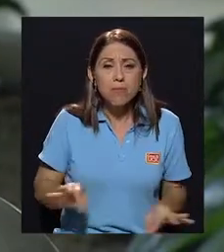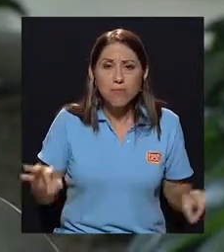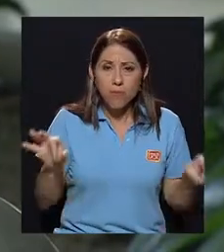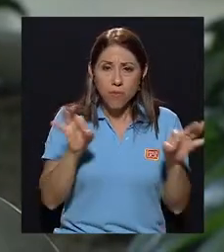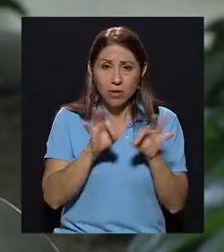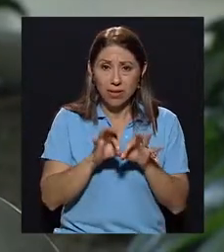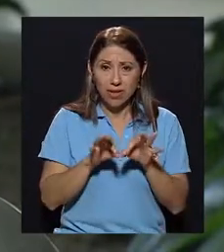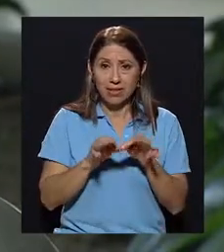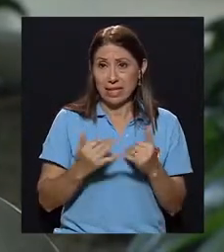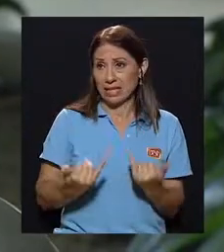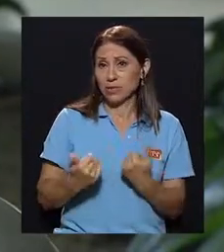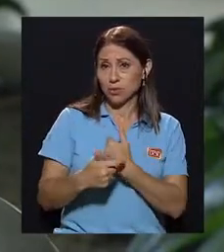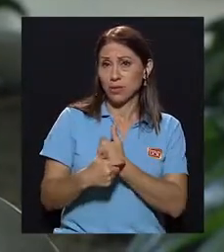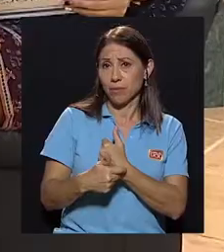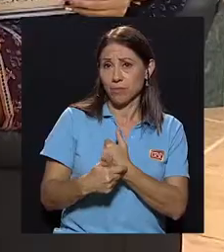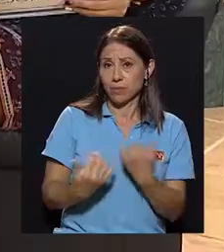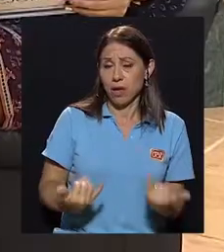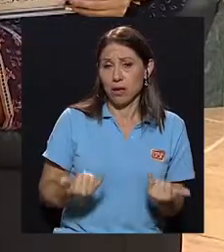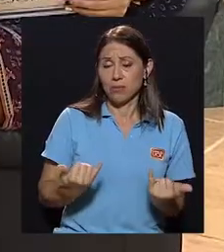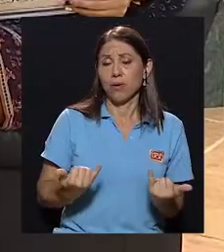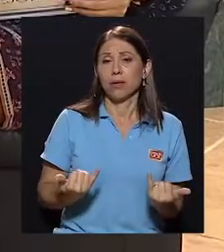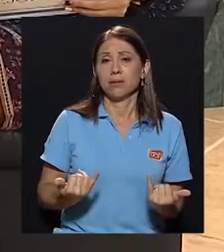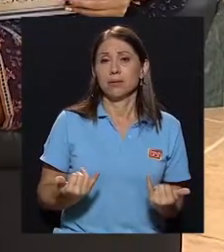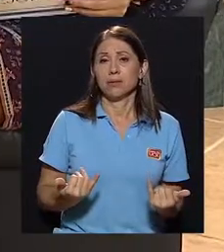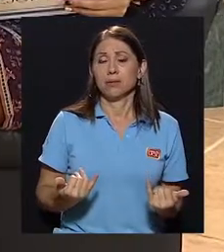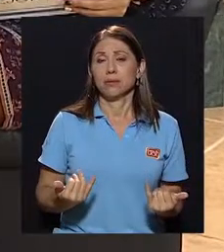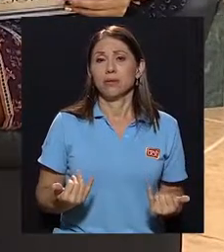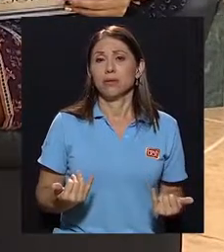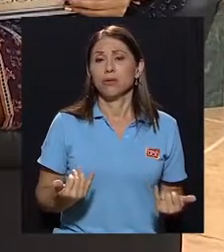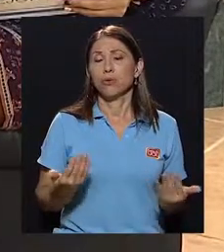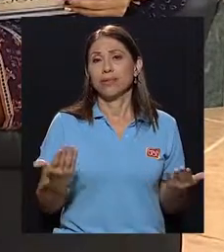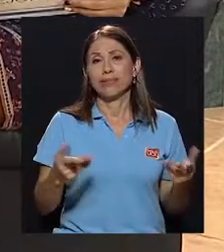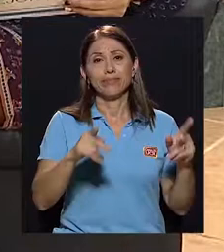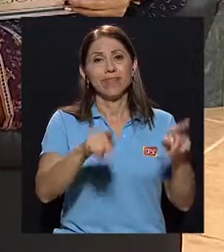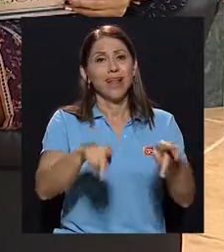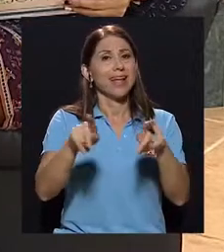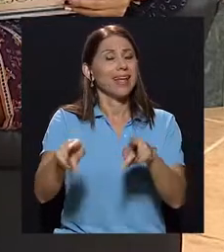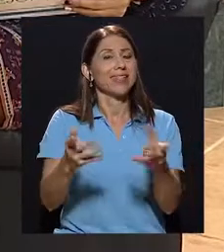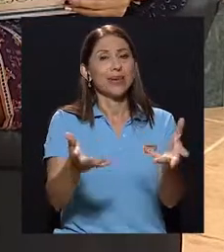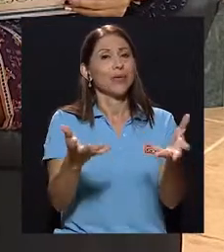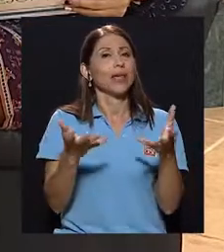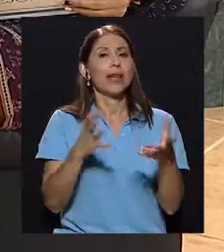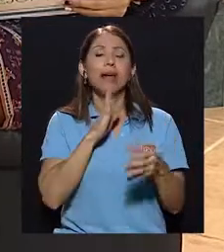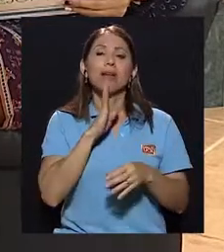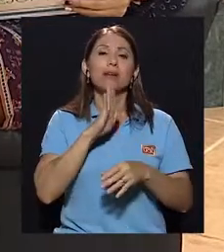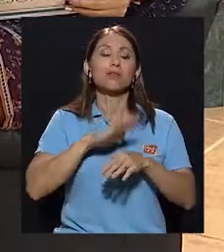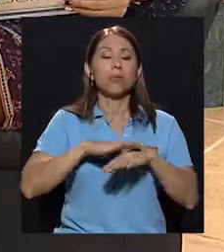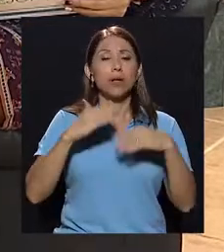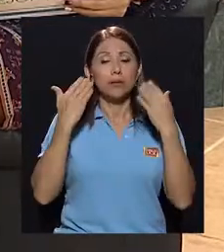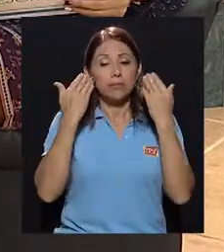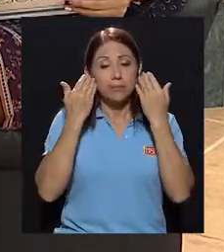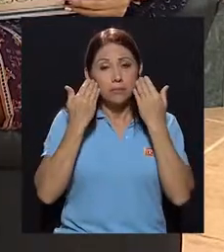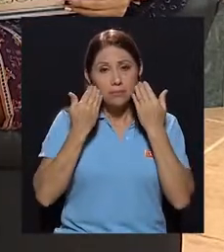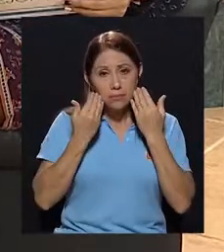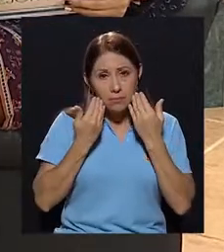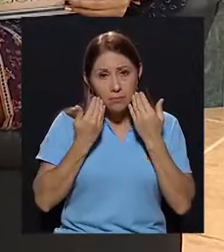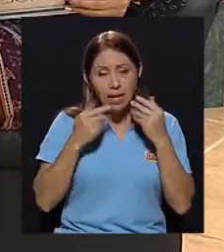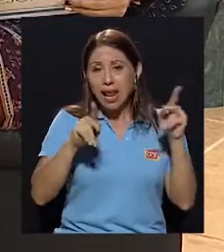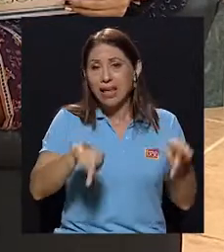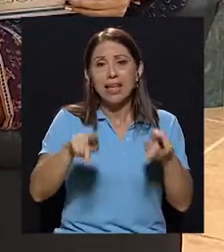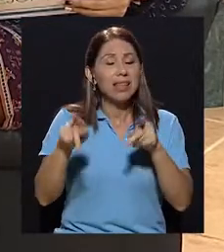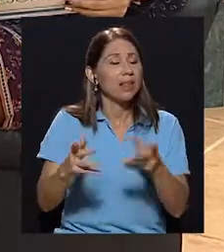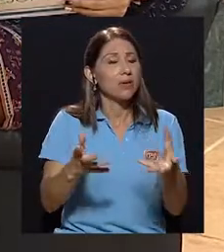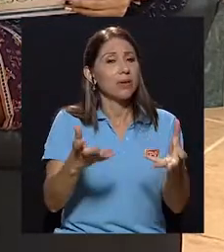precisamente en esos tiempos, en esos tiempos actuales donde la gente no quiere hablar de la tristeza, donde la gente no quiere hablar